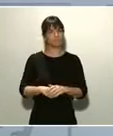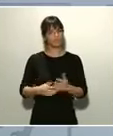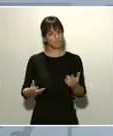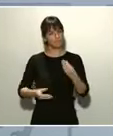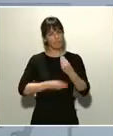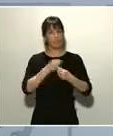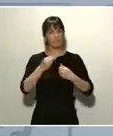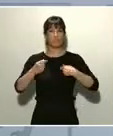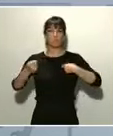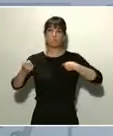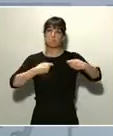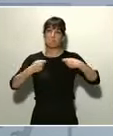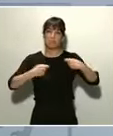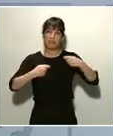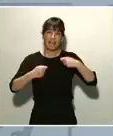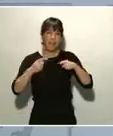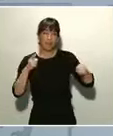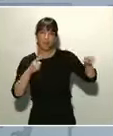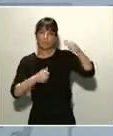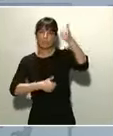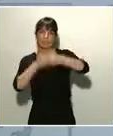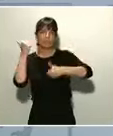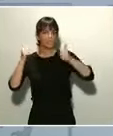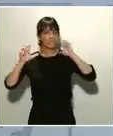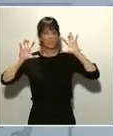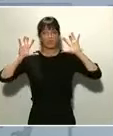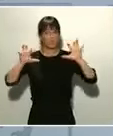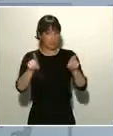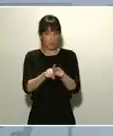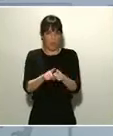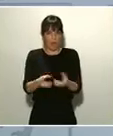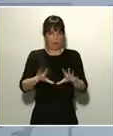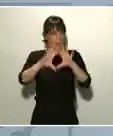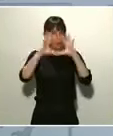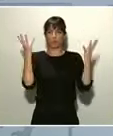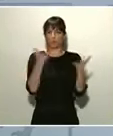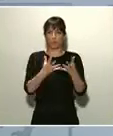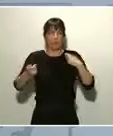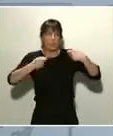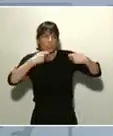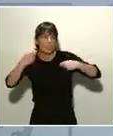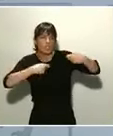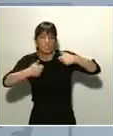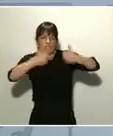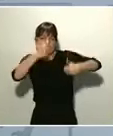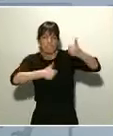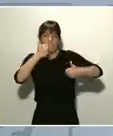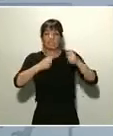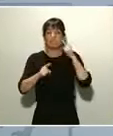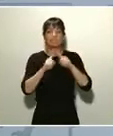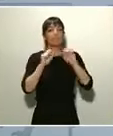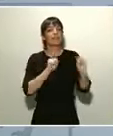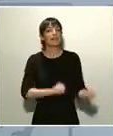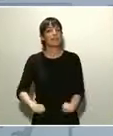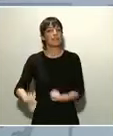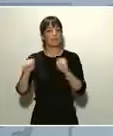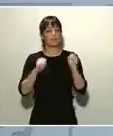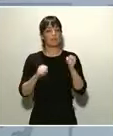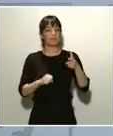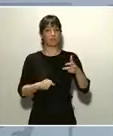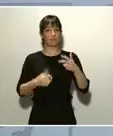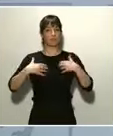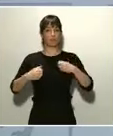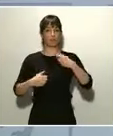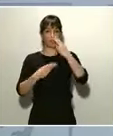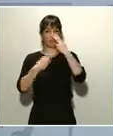agresivo como el que está viviendo ahora mismo el mundo para defender los derechos y la salud pública de nuestros conciudadanos. Pero,